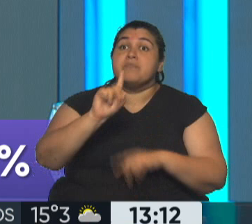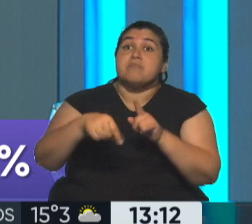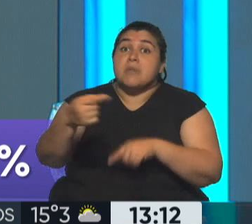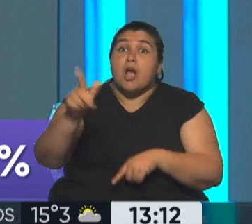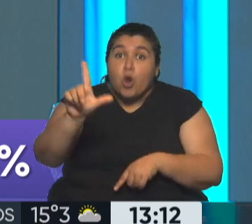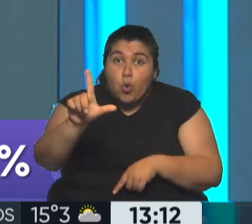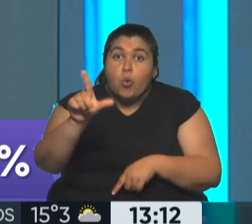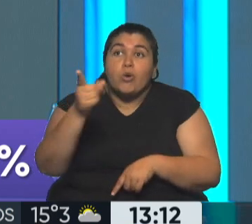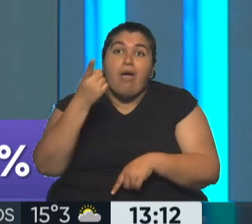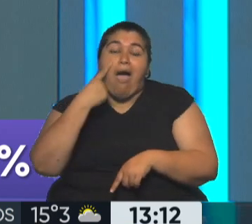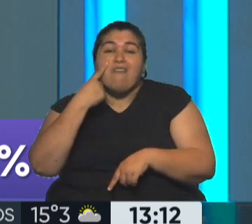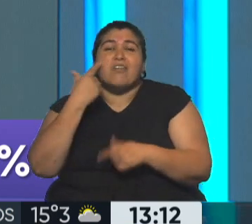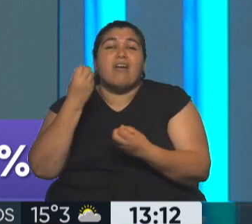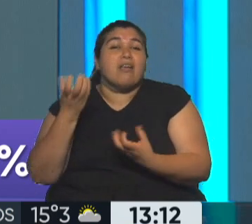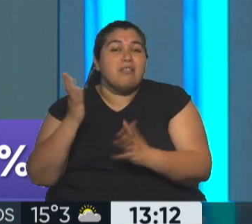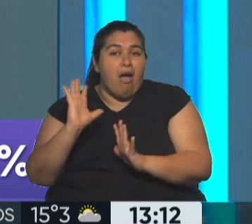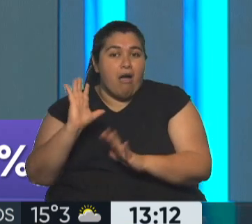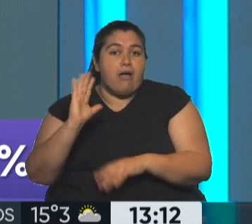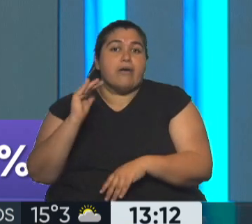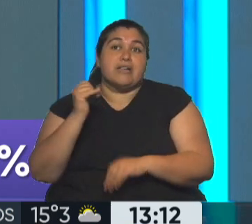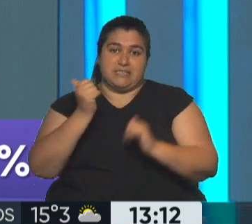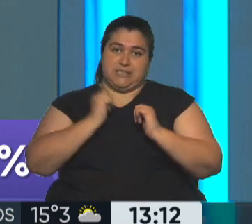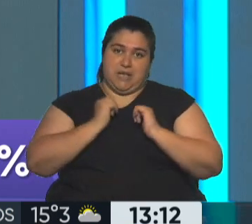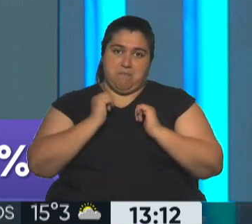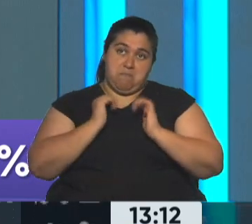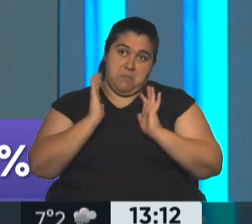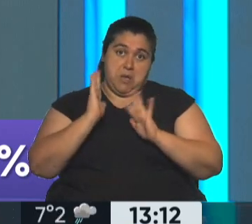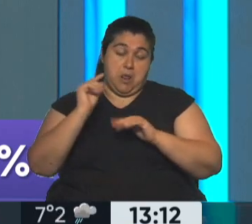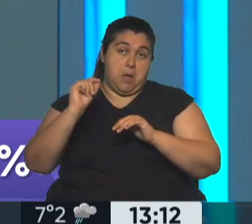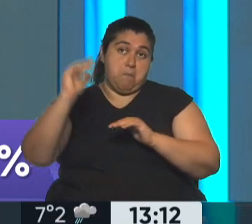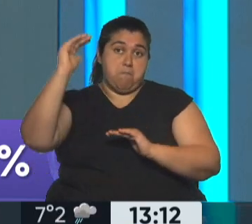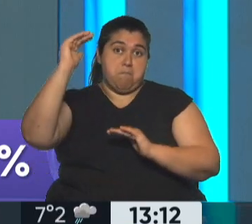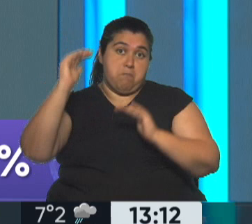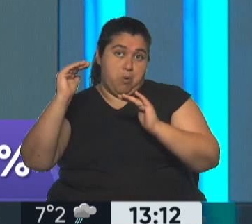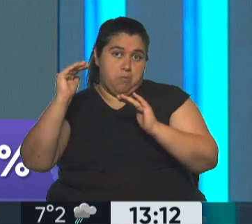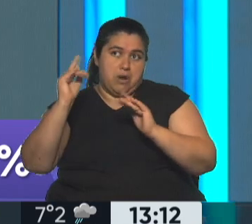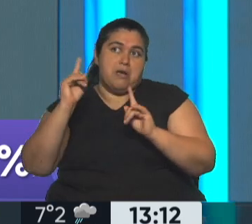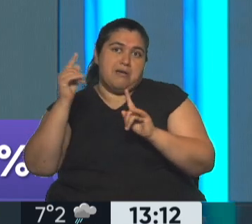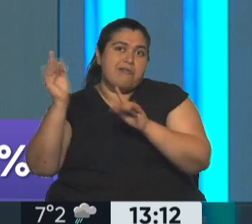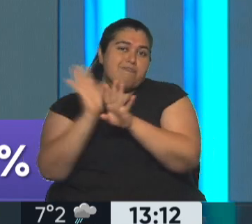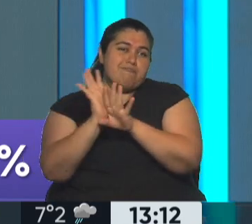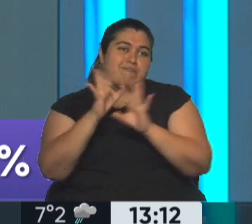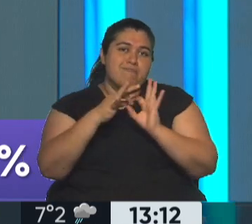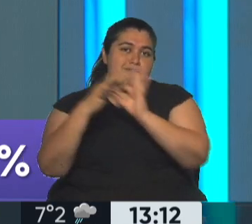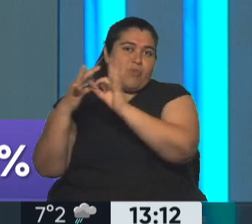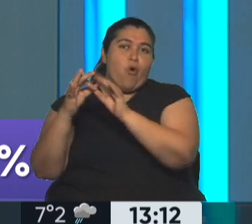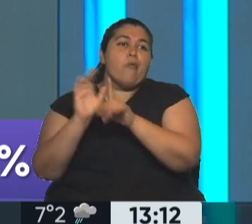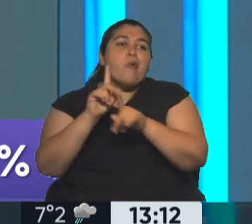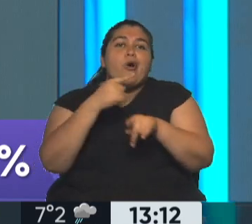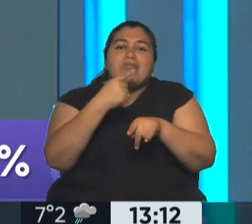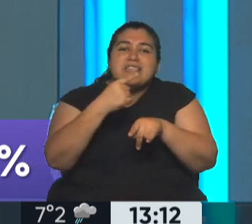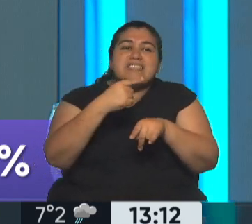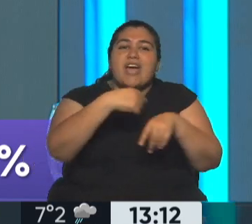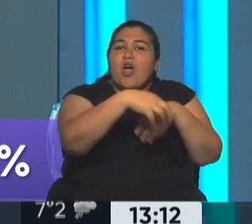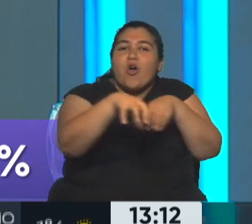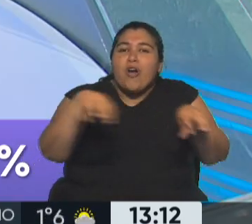uno puede suponer que hay una tendencia a la baja también en sintonía con lo que están señalando las consultoras privadas. bueno, exactamente,